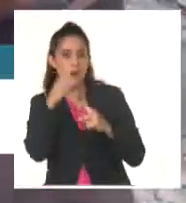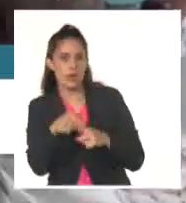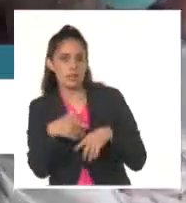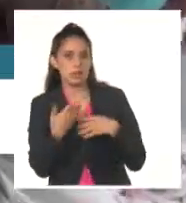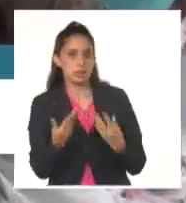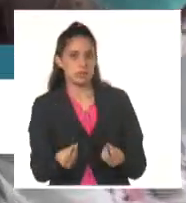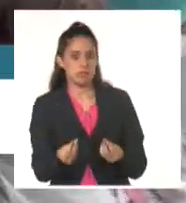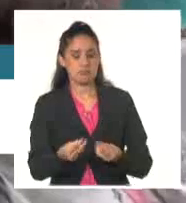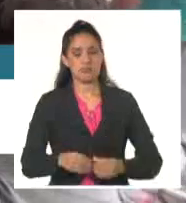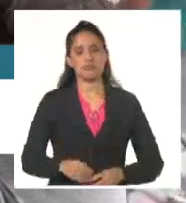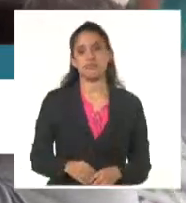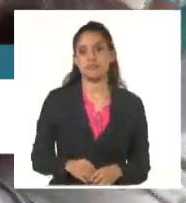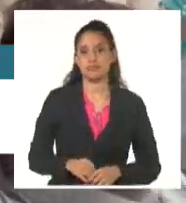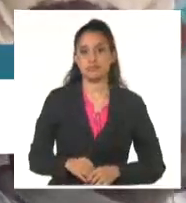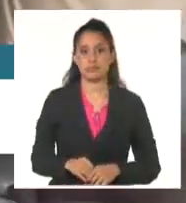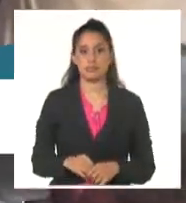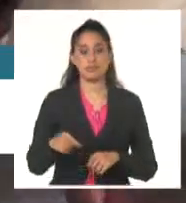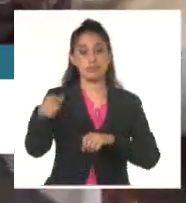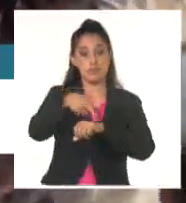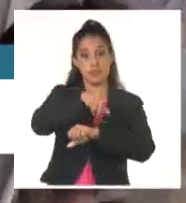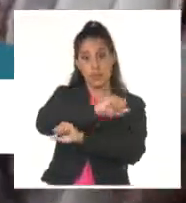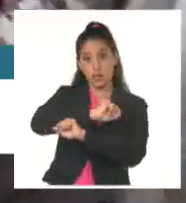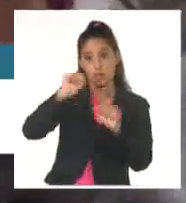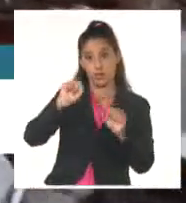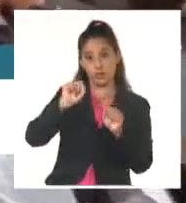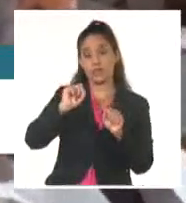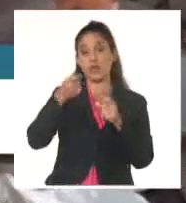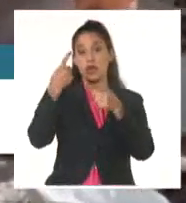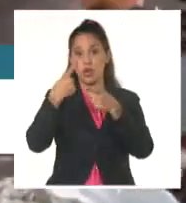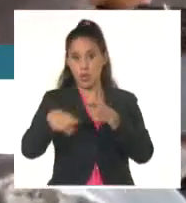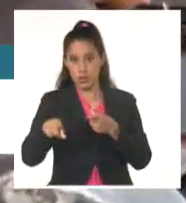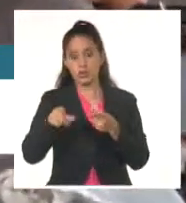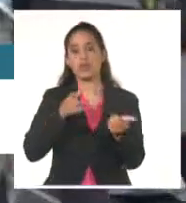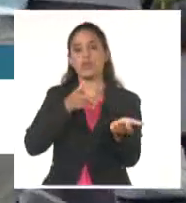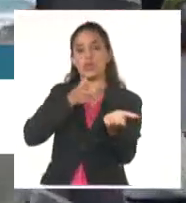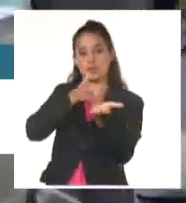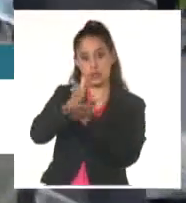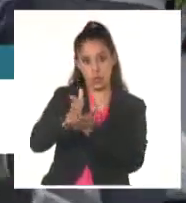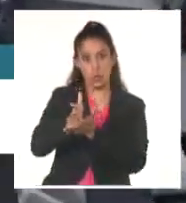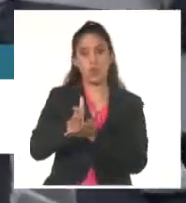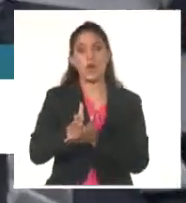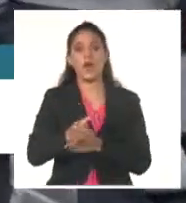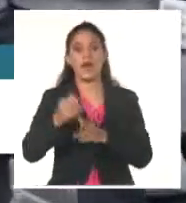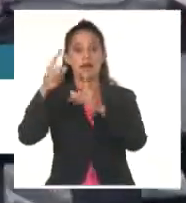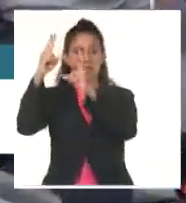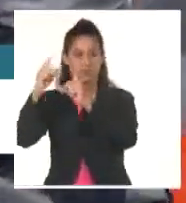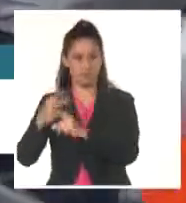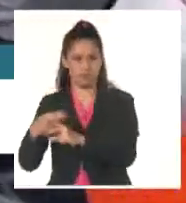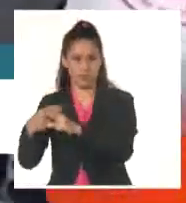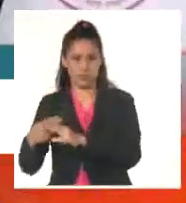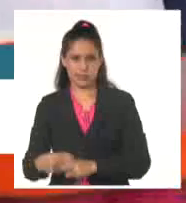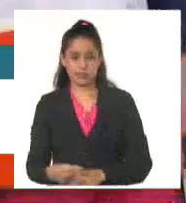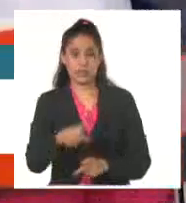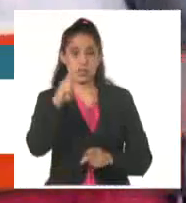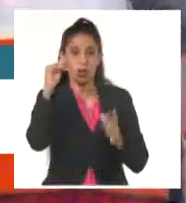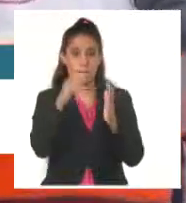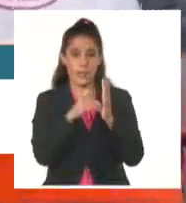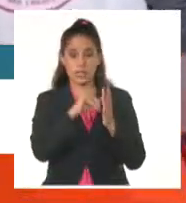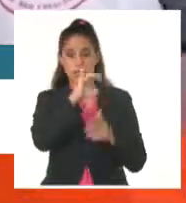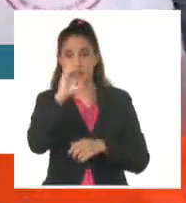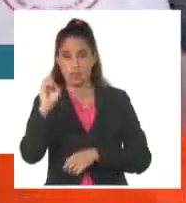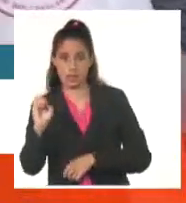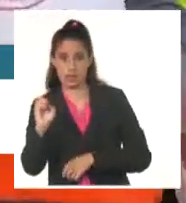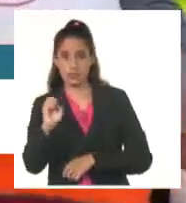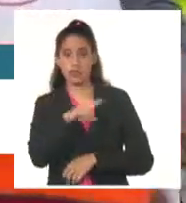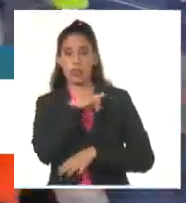acción sionista. Los ataques de Tel Aviv a Hezbollah durante el último año han dejado más de 2.600 personas muertas en el